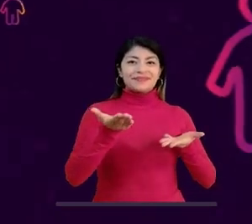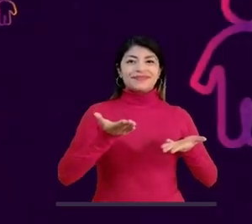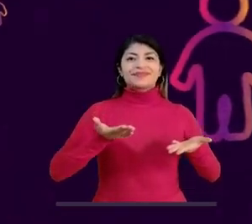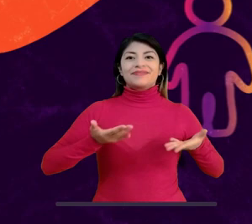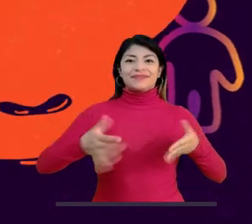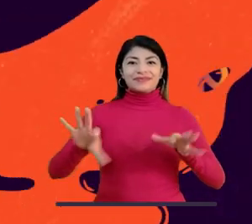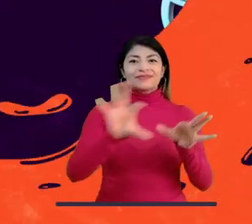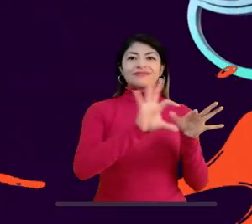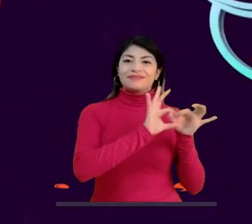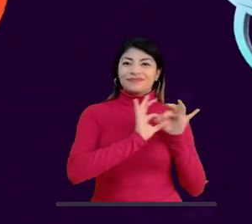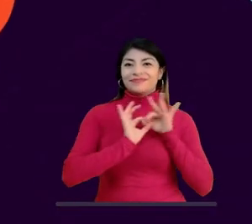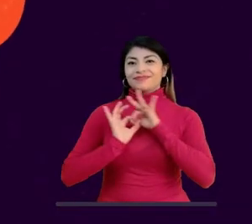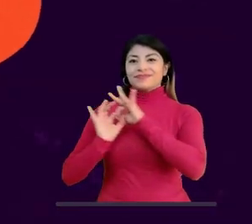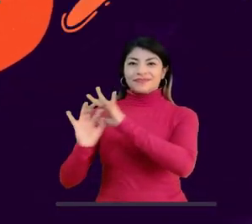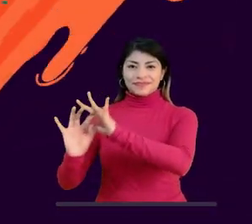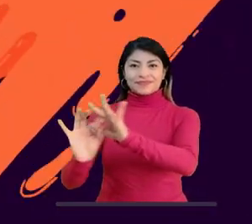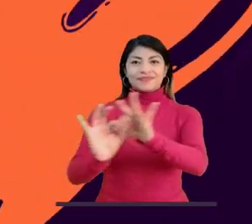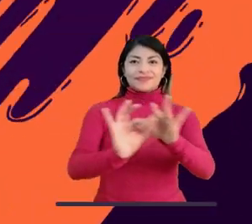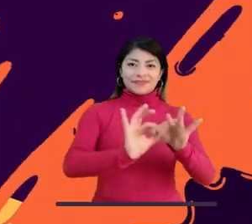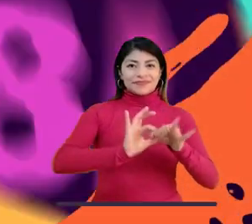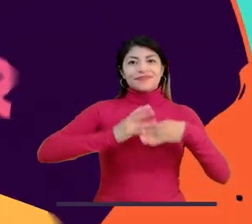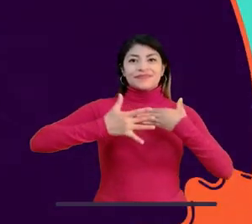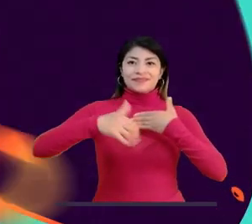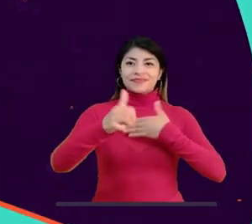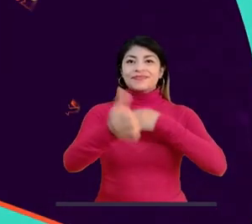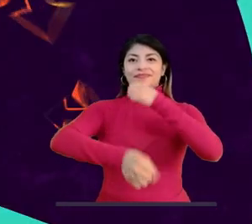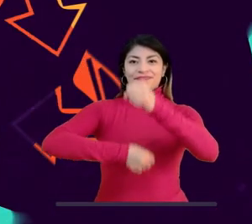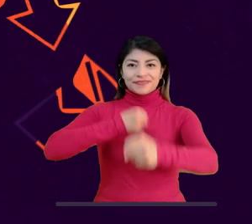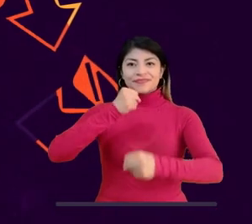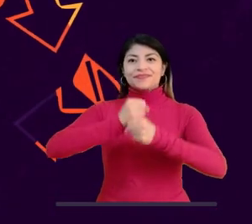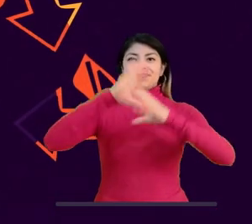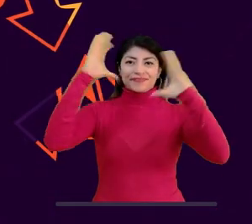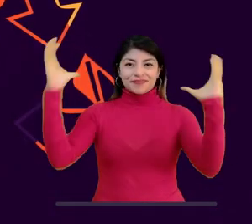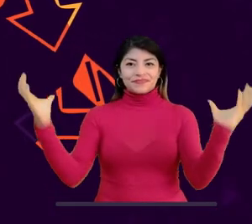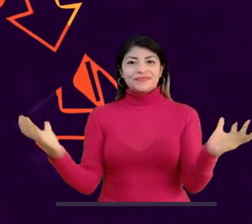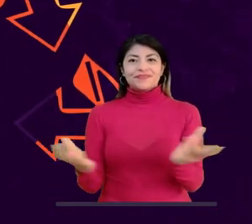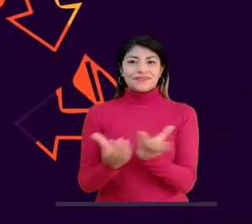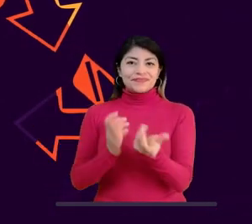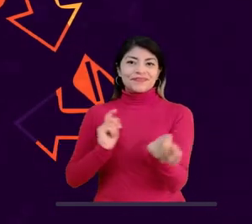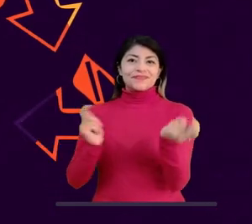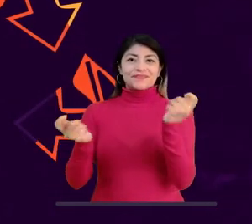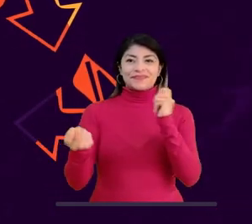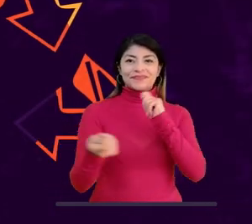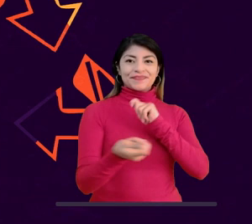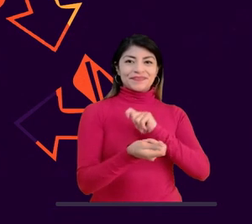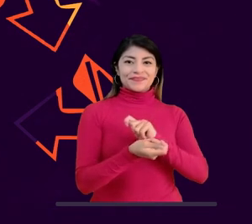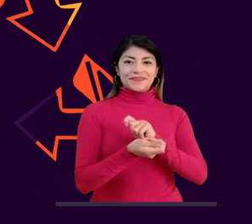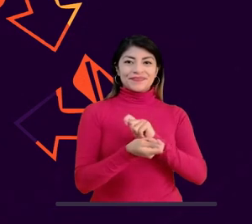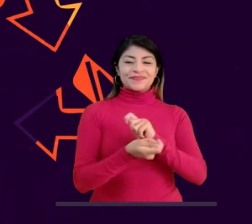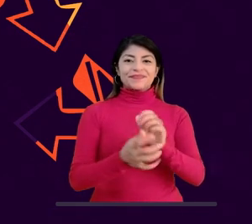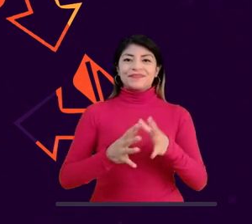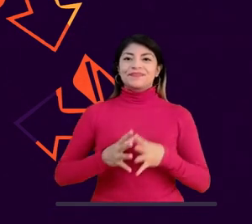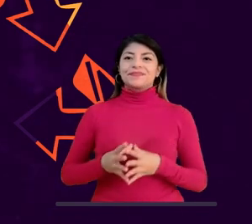unidos lo podemos lograr. Tenemos 10 años para cambiar el mundo.